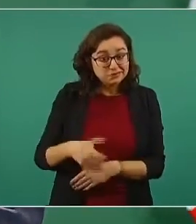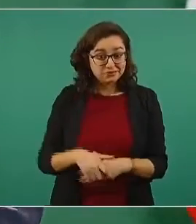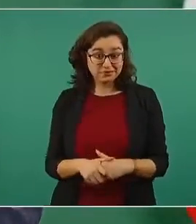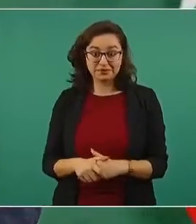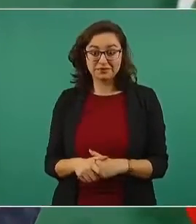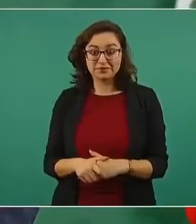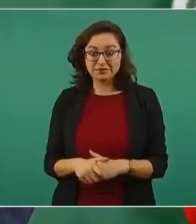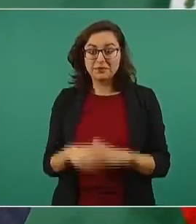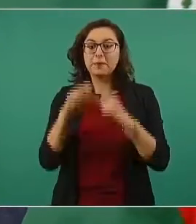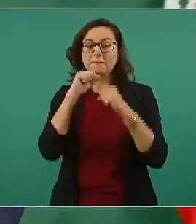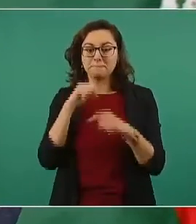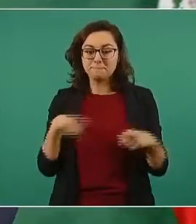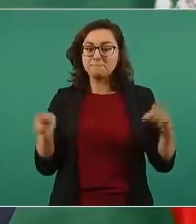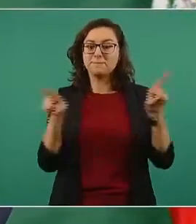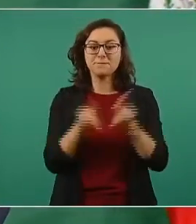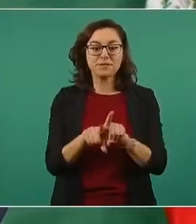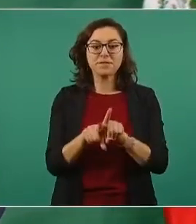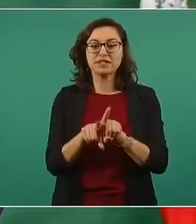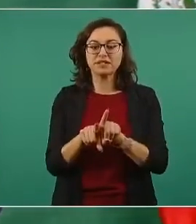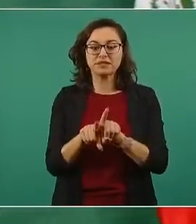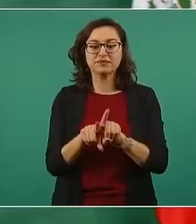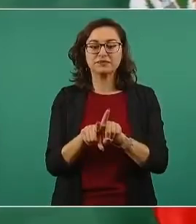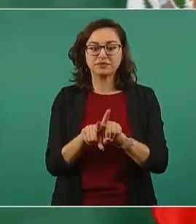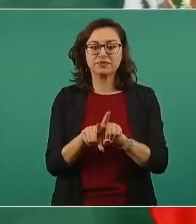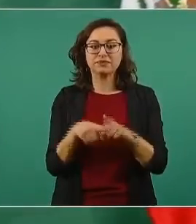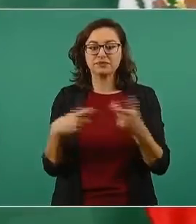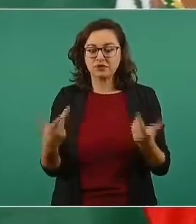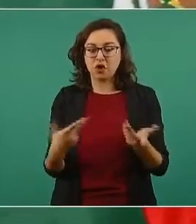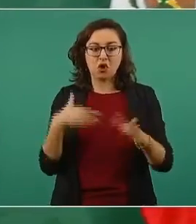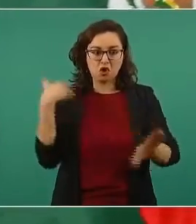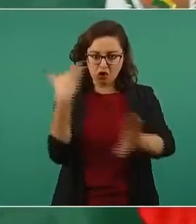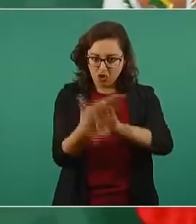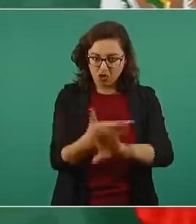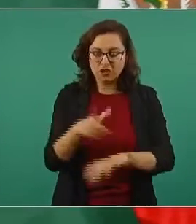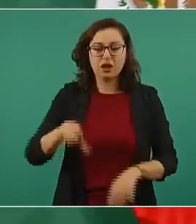También para cuestionarnos.